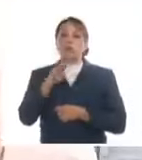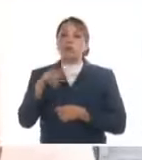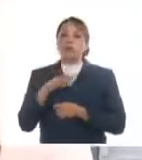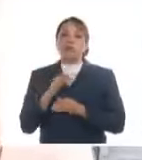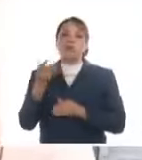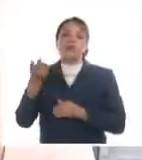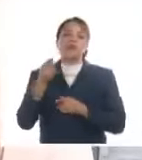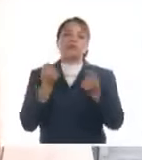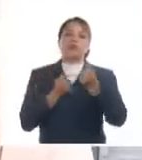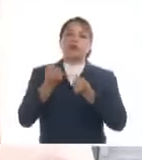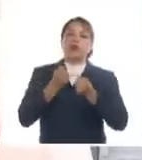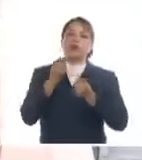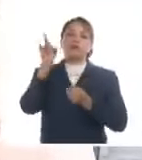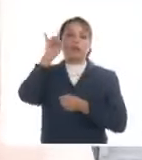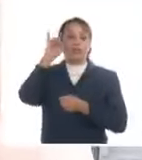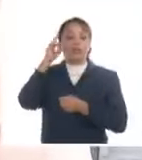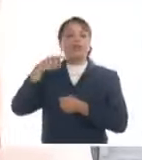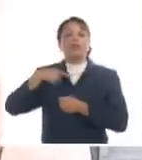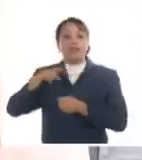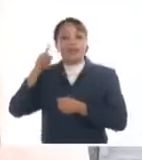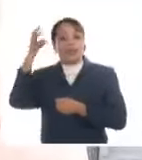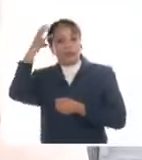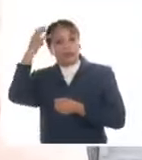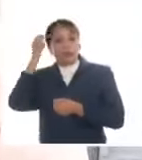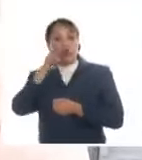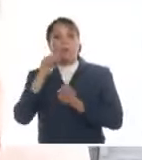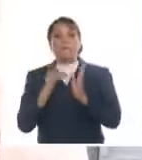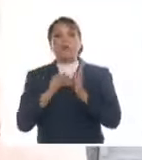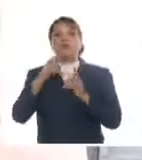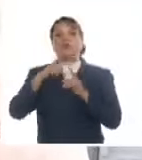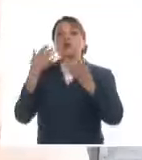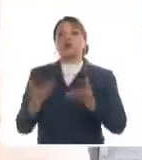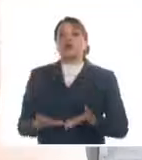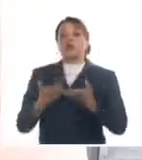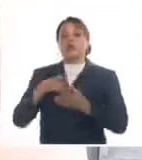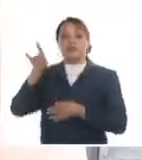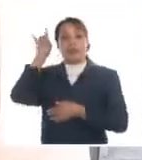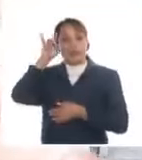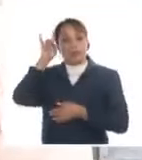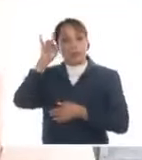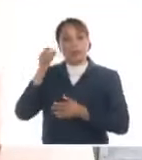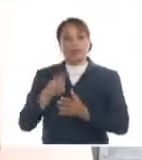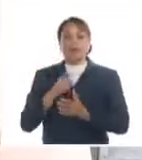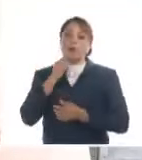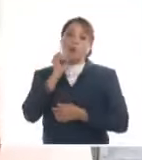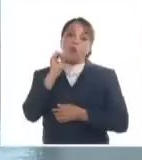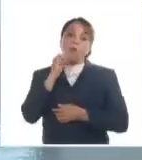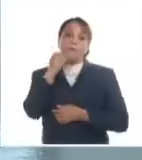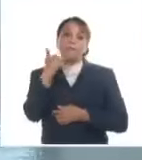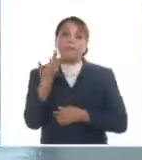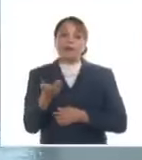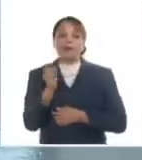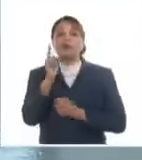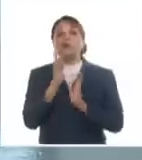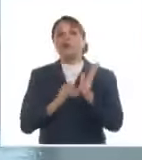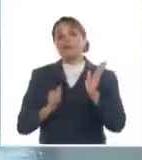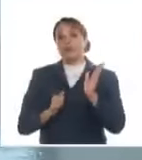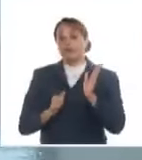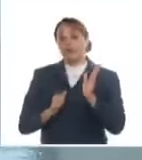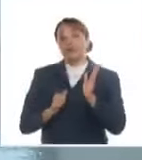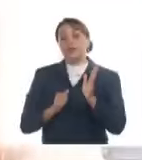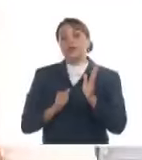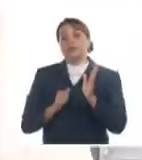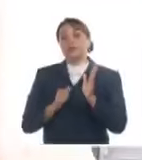El Estado sale a buscar 2.000 toneladas de leche que es lo que estaría demandando, 2.000 o más un mes. Entonces el Estado,